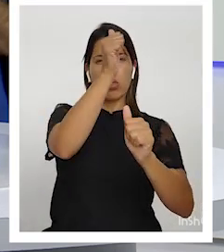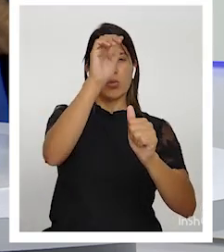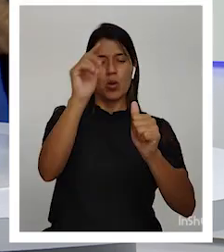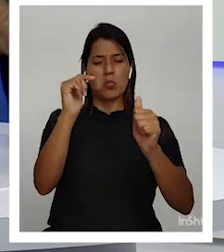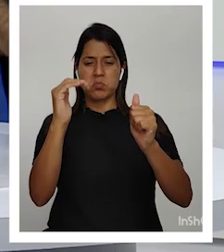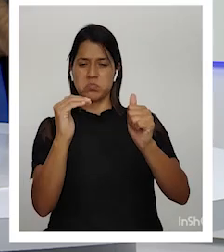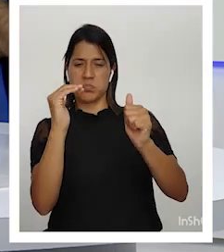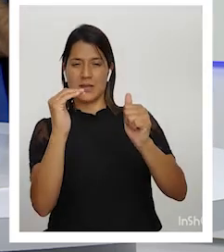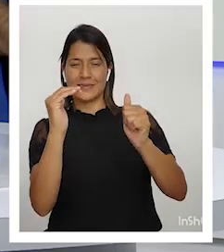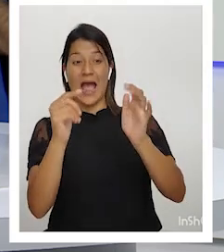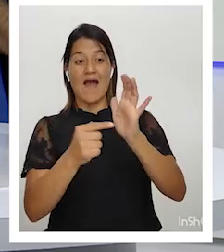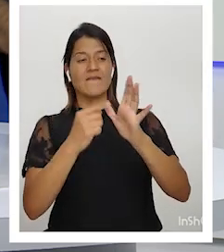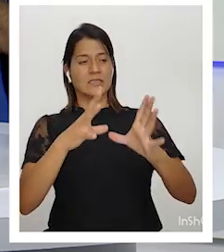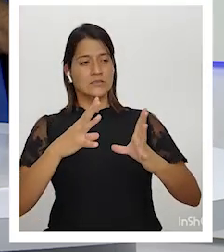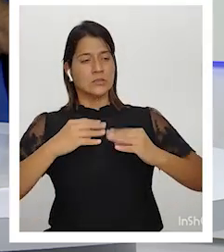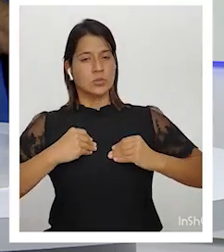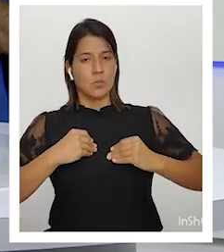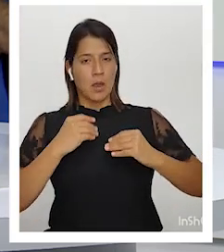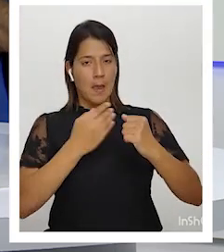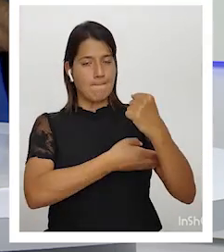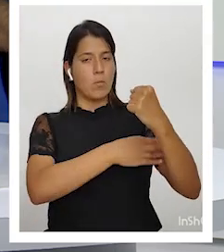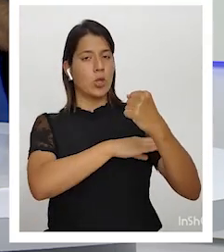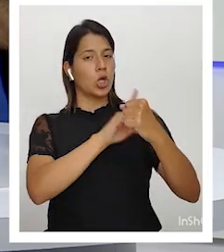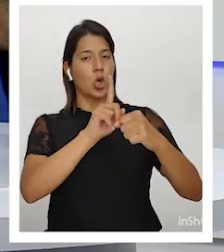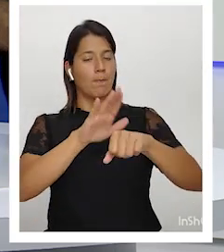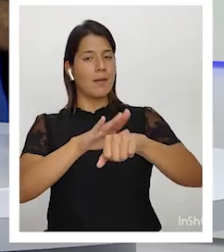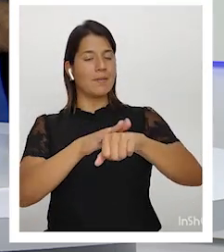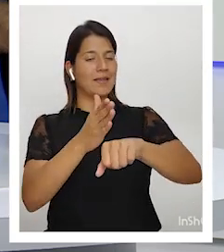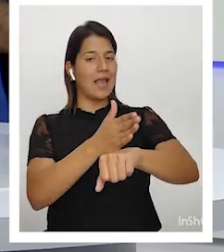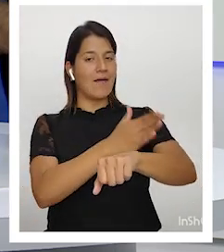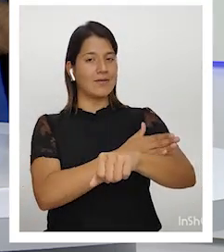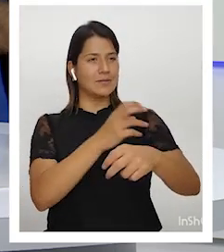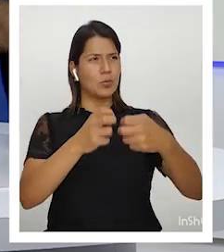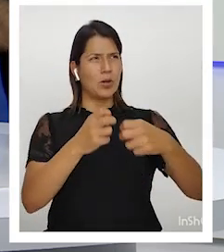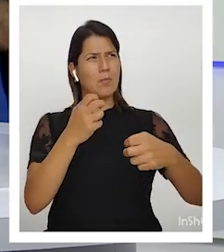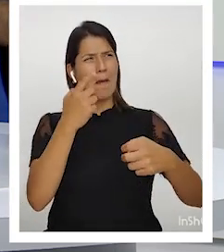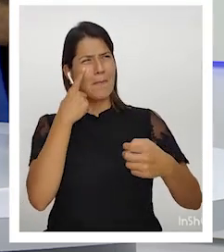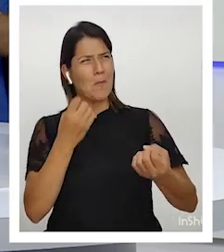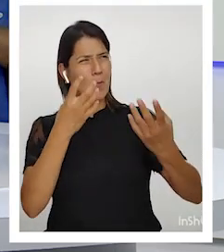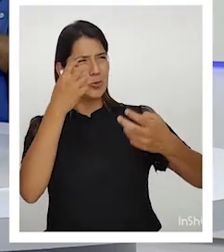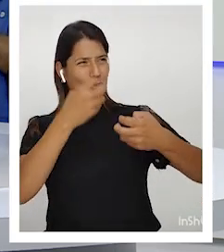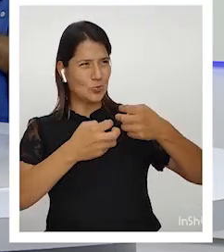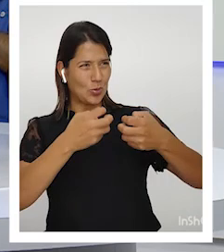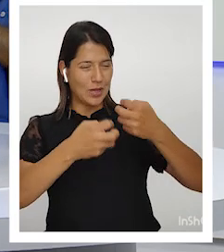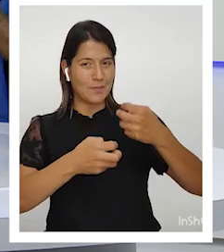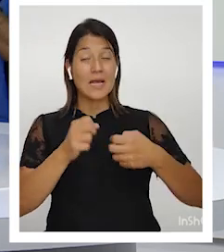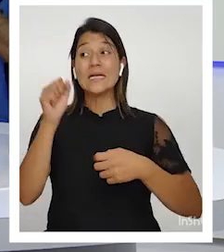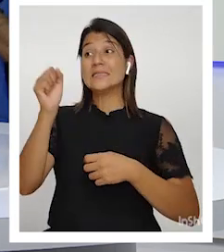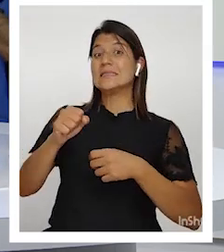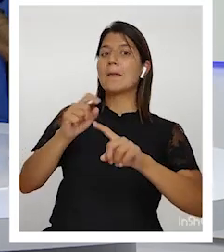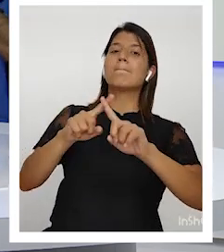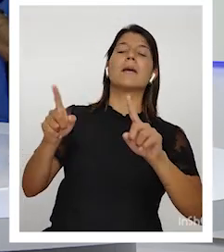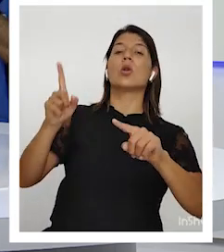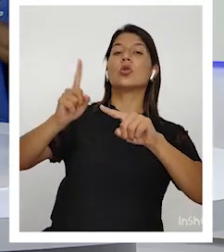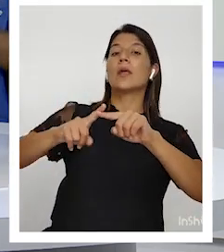cosa avance estamos viendo problemas por todo lado pero eso depende del jefe ahí estaba